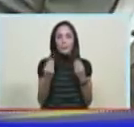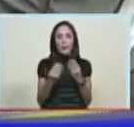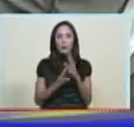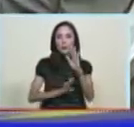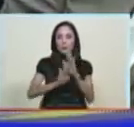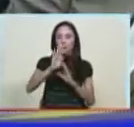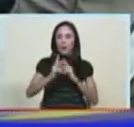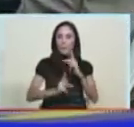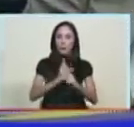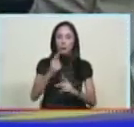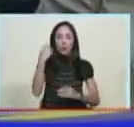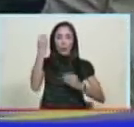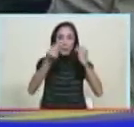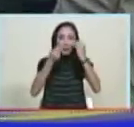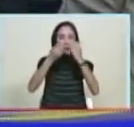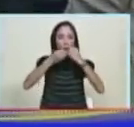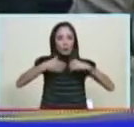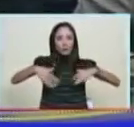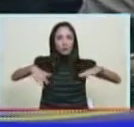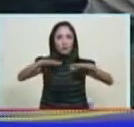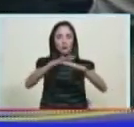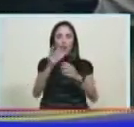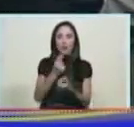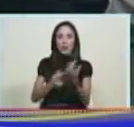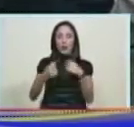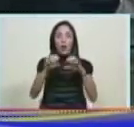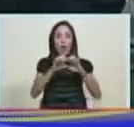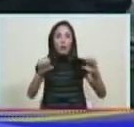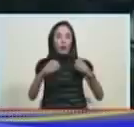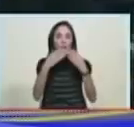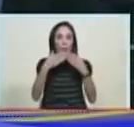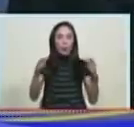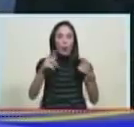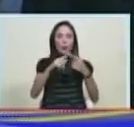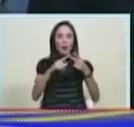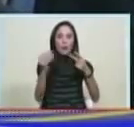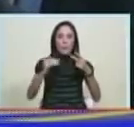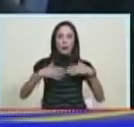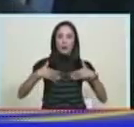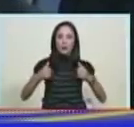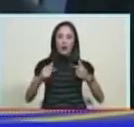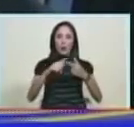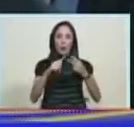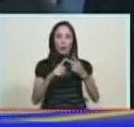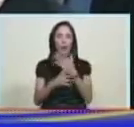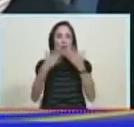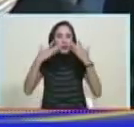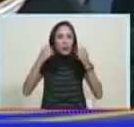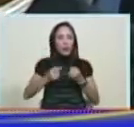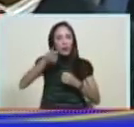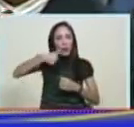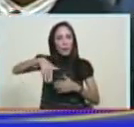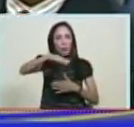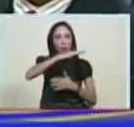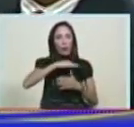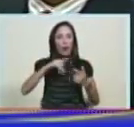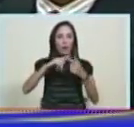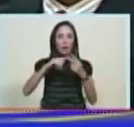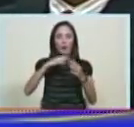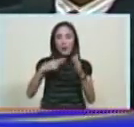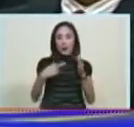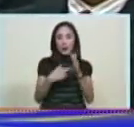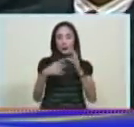tenemos que pensar en eso la expansión de la inversión en educación pública en salud en seguridad social en